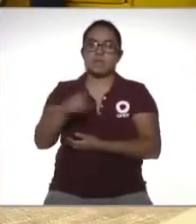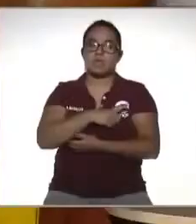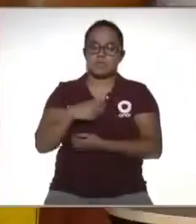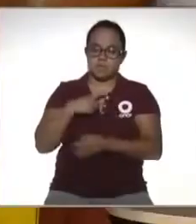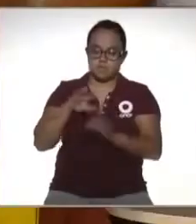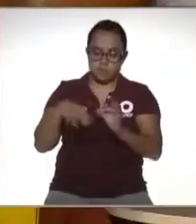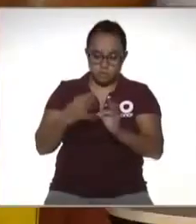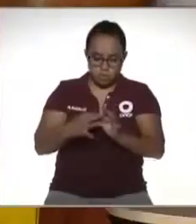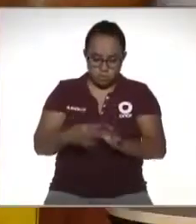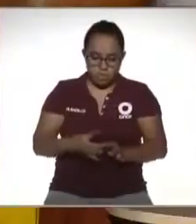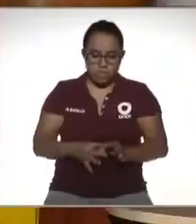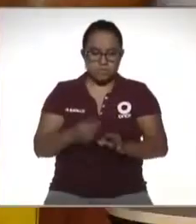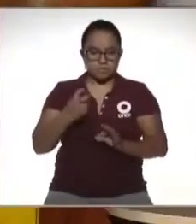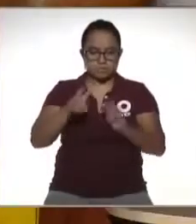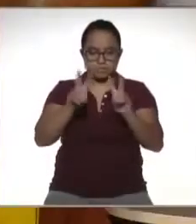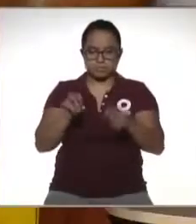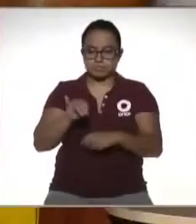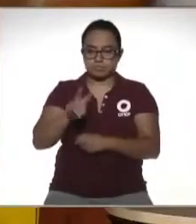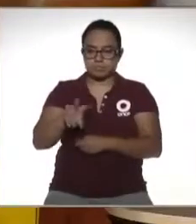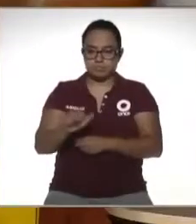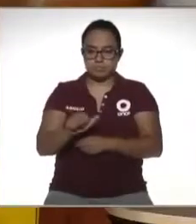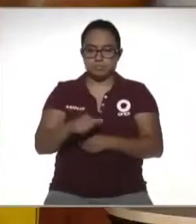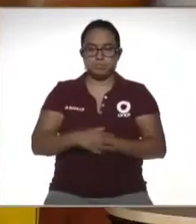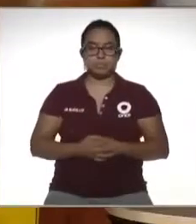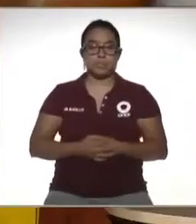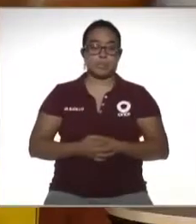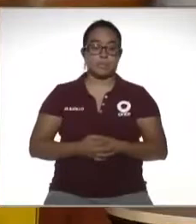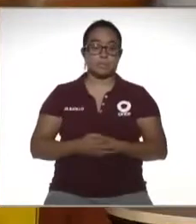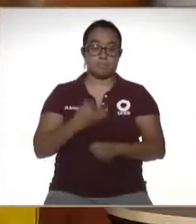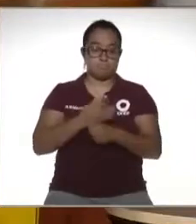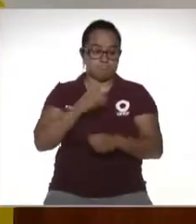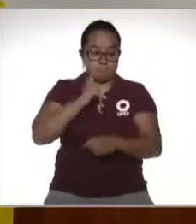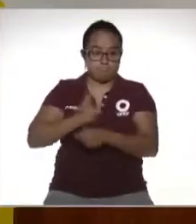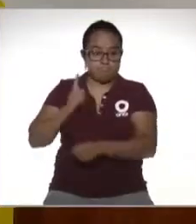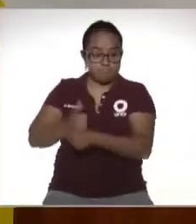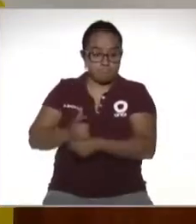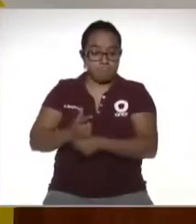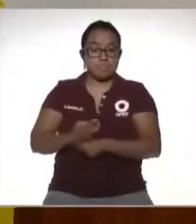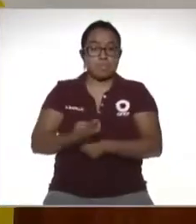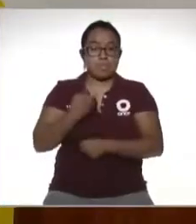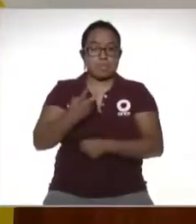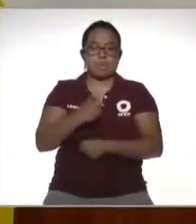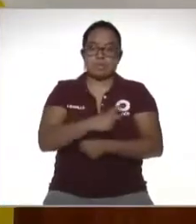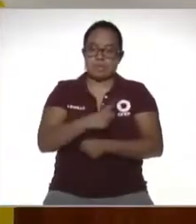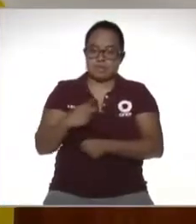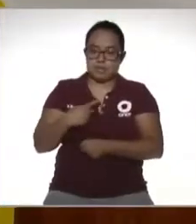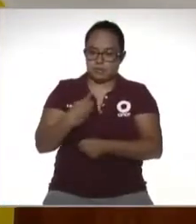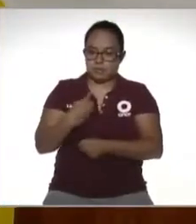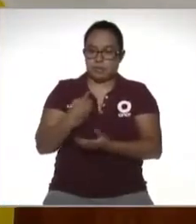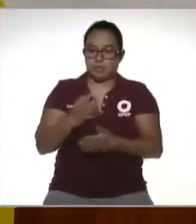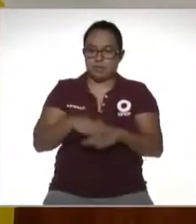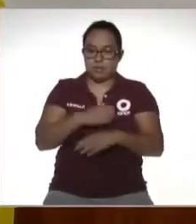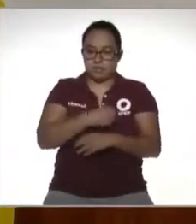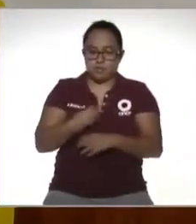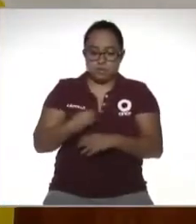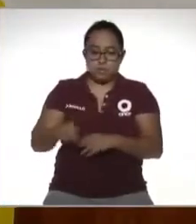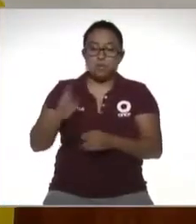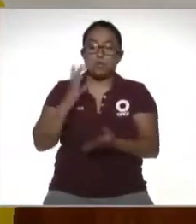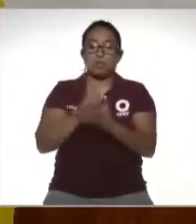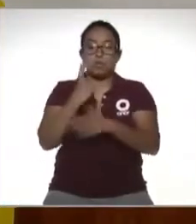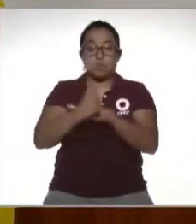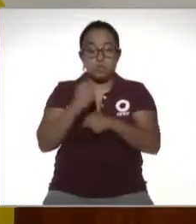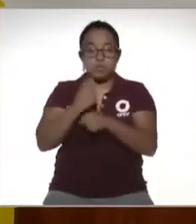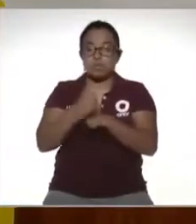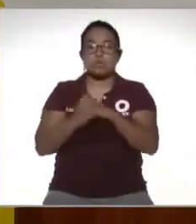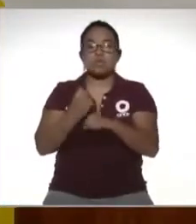las obligaciones en materia de IVA muy bien pues nos damos cuenta que en este régimen hay más obligaciones fiscales o sea no solamente es la declaración